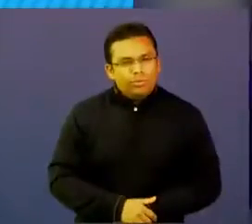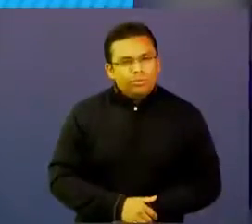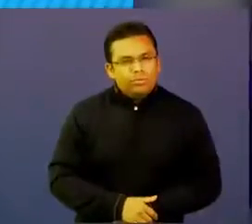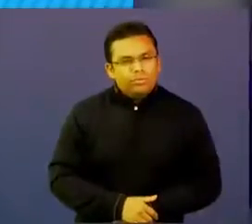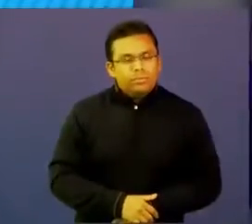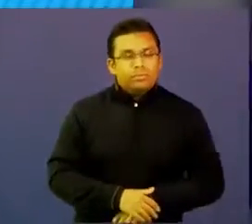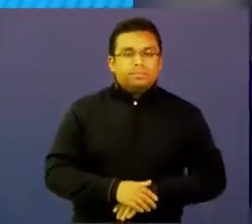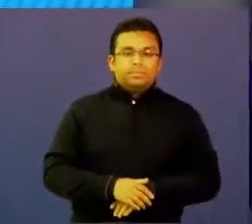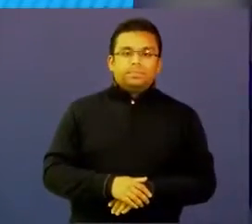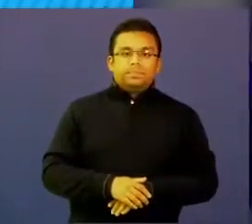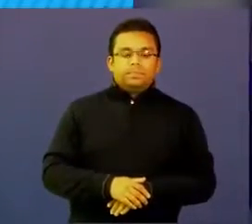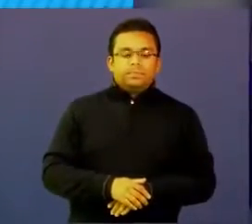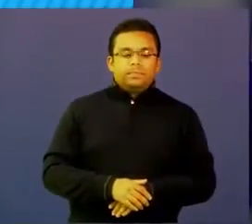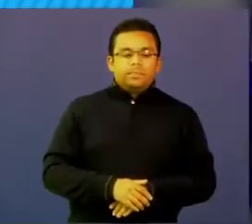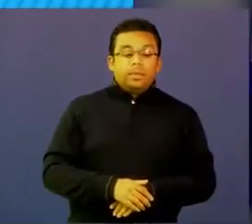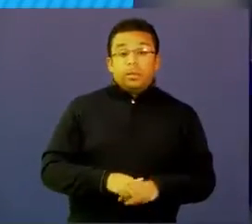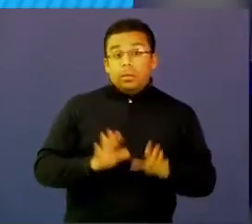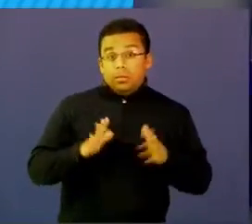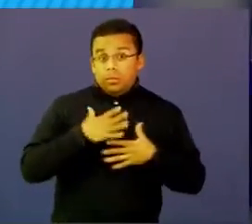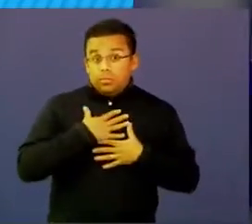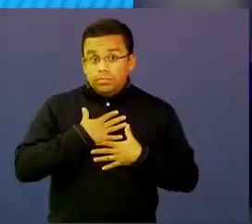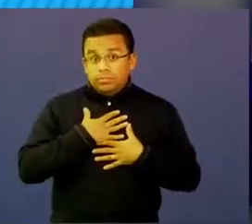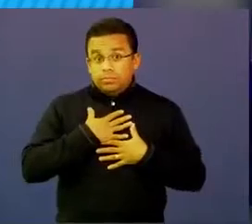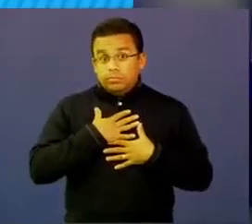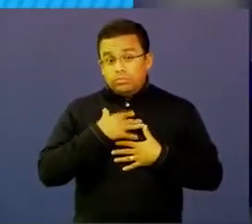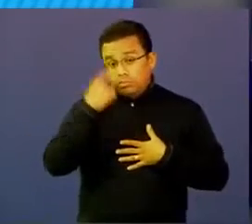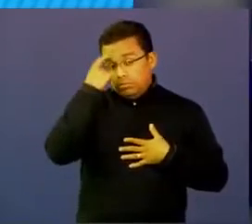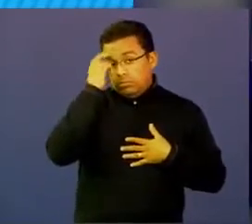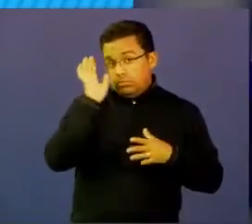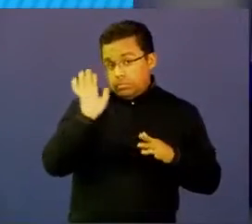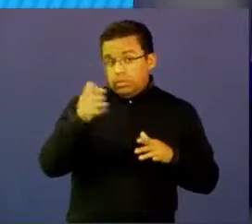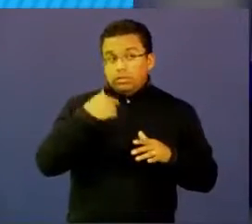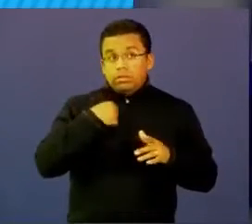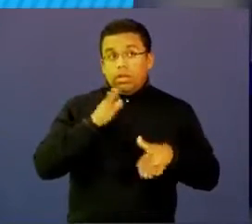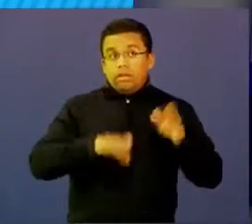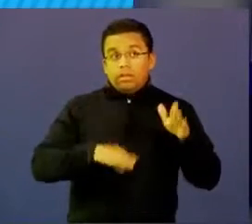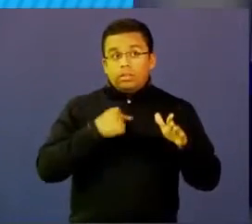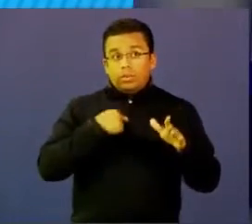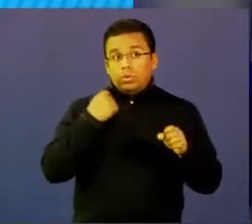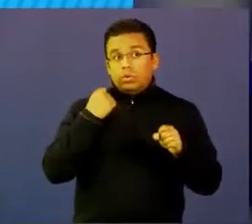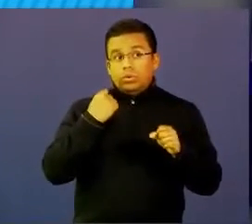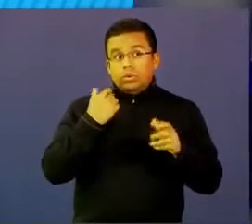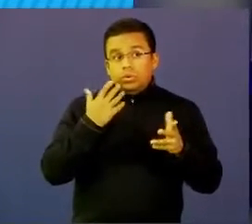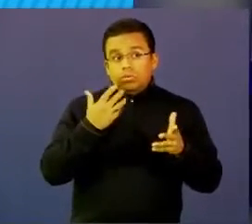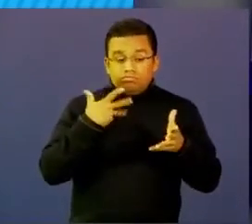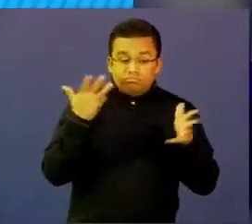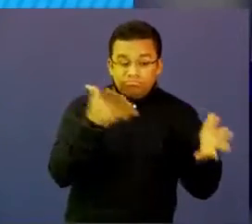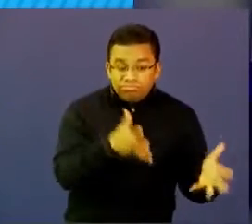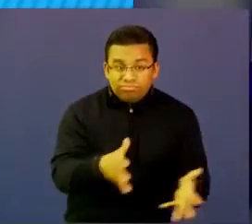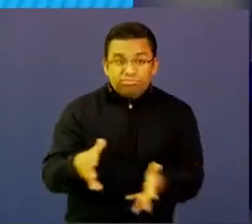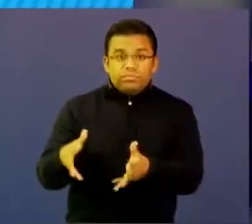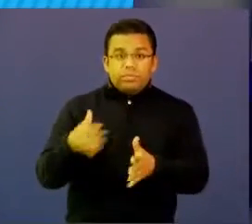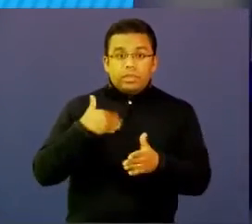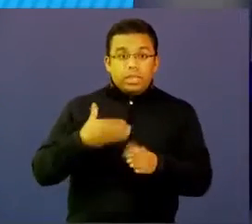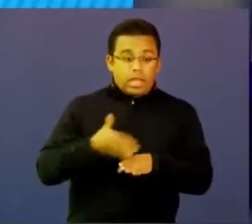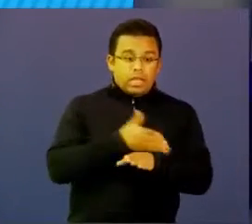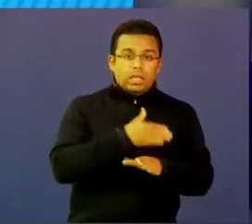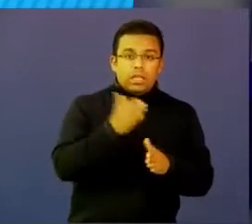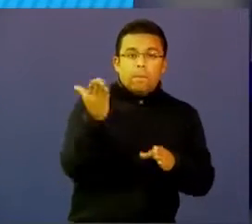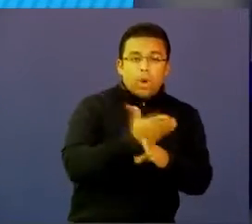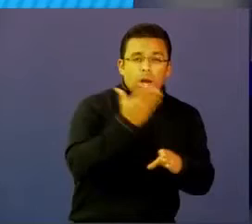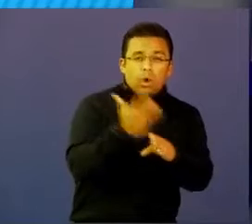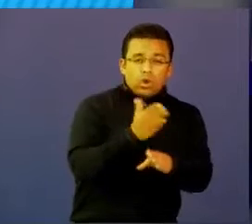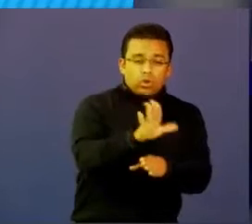yo creo que cuando uno, cuando estamos trabajando y desde el principio empezamos a pensar en problemas locales,